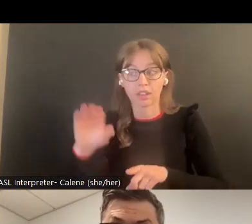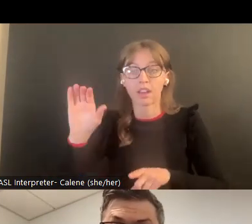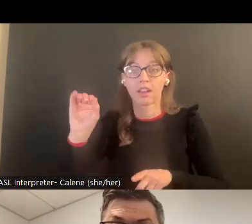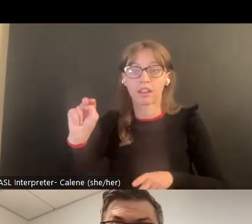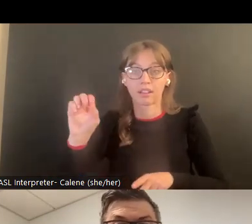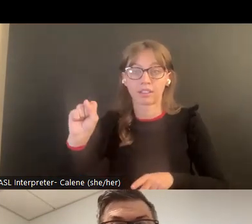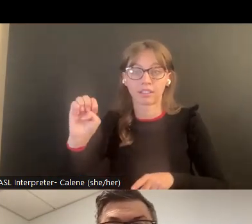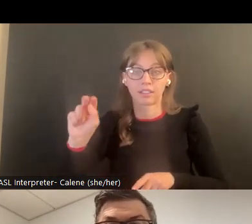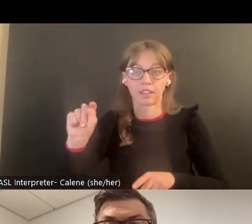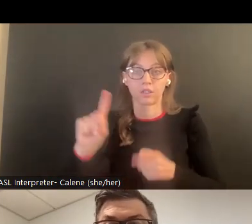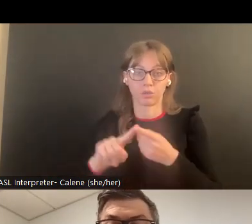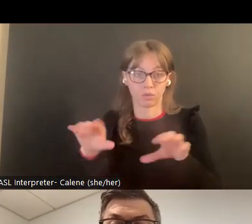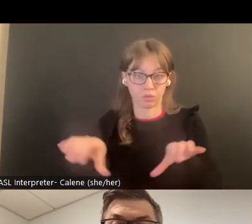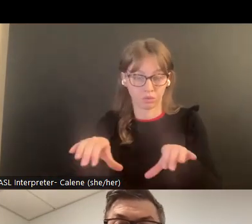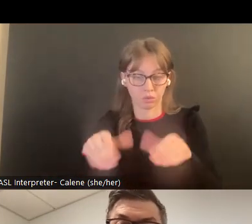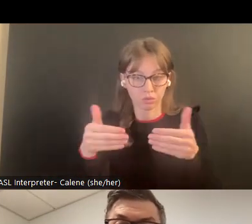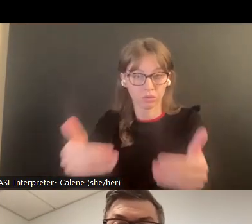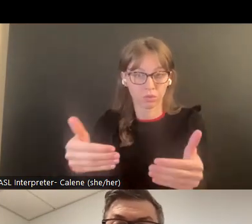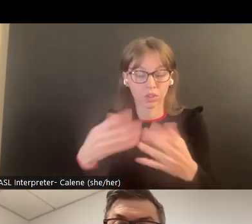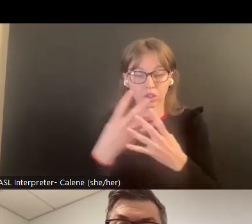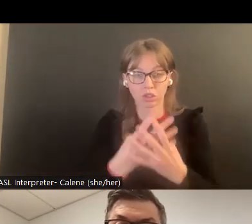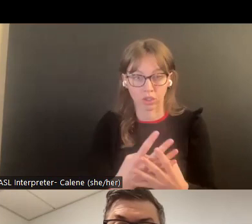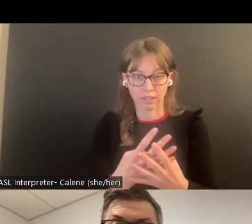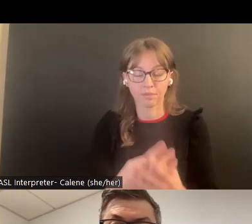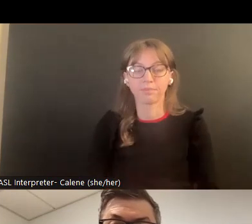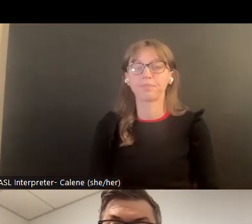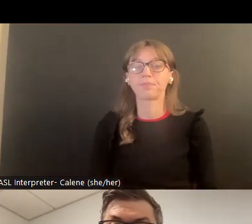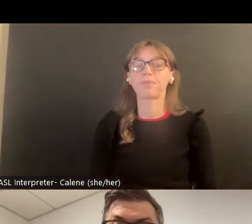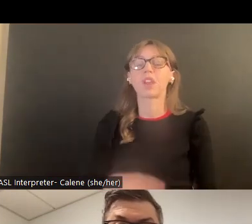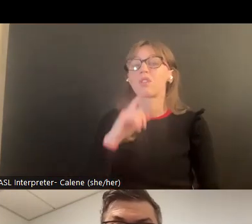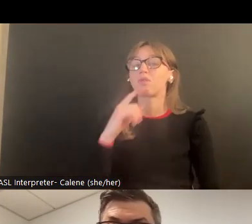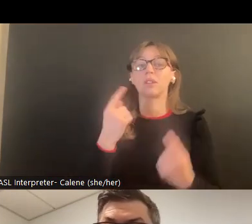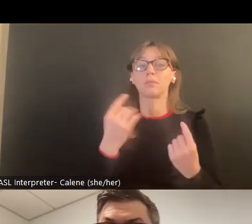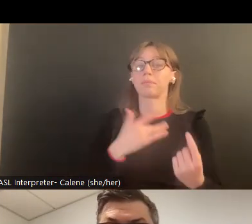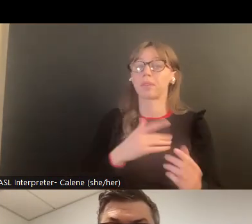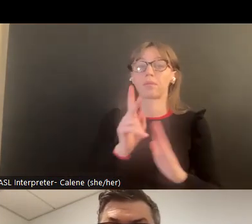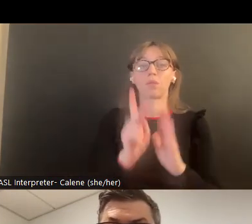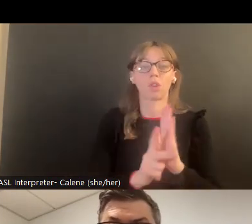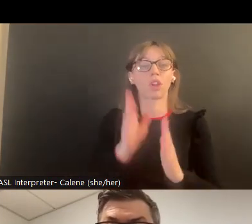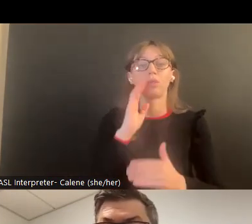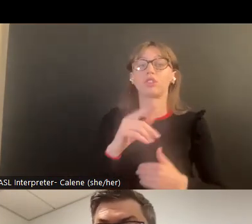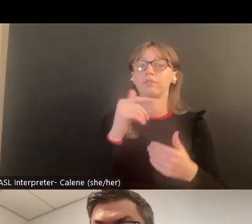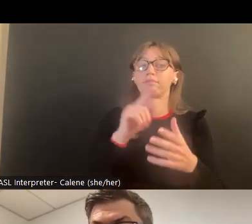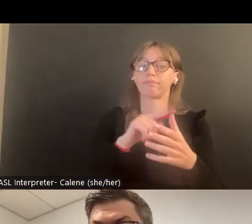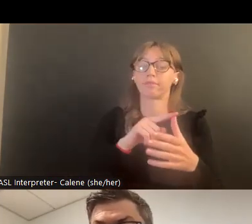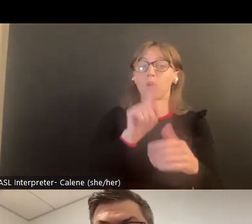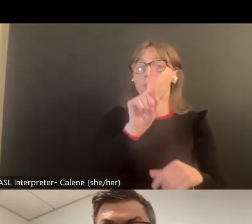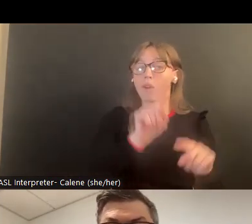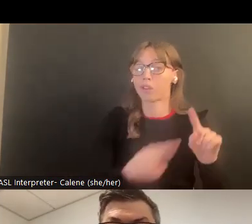que si la víctima ha consentido en participar en ese asesoramiento, entonces el protocolo sería que puede ir por medio de este